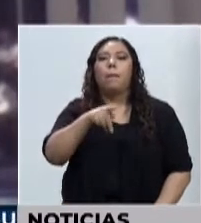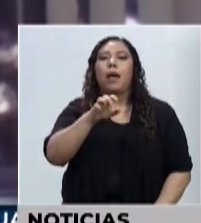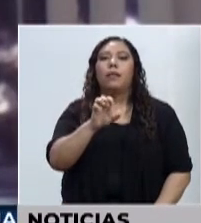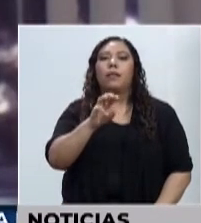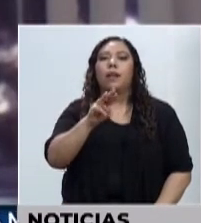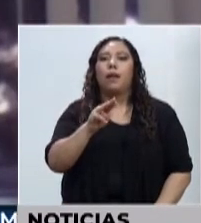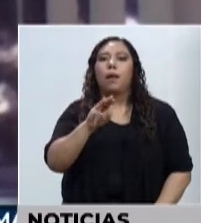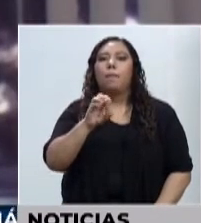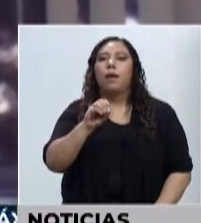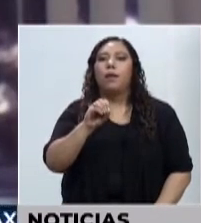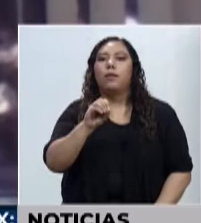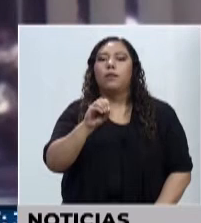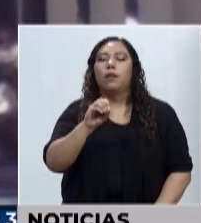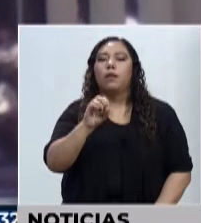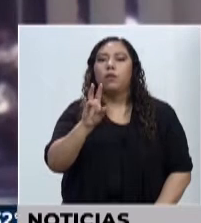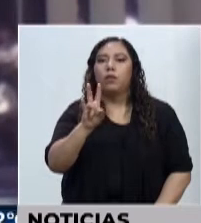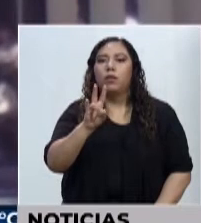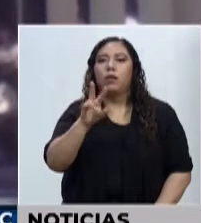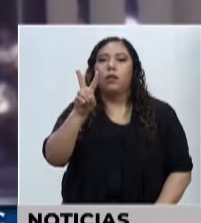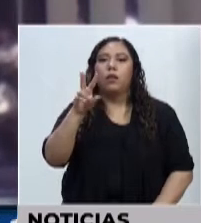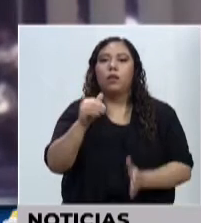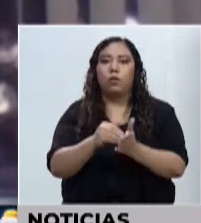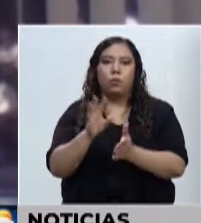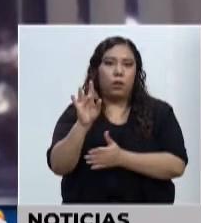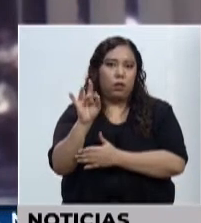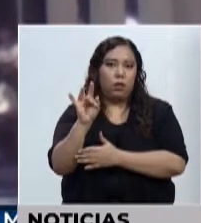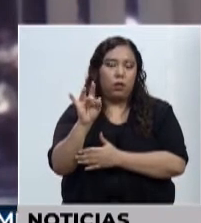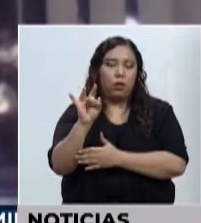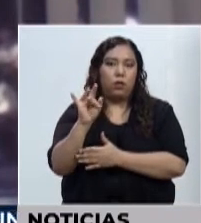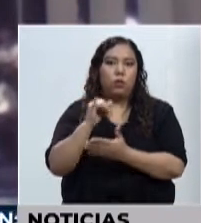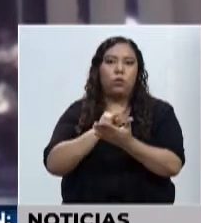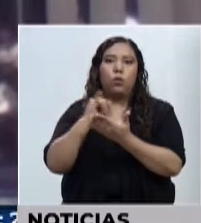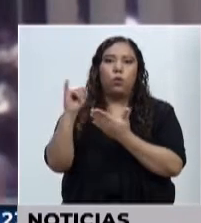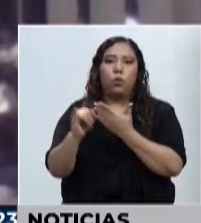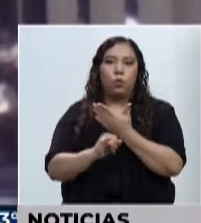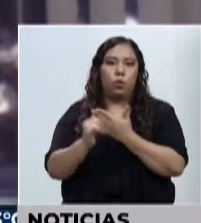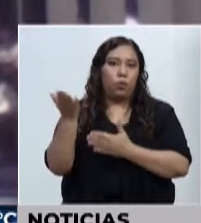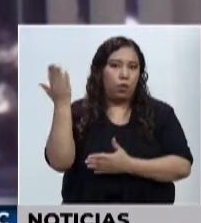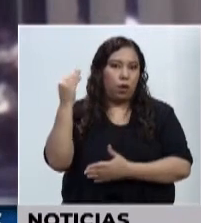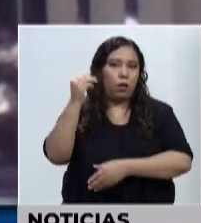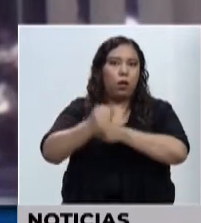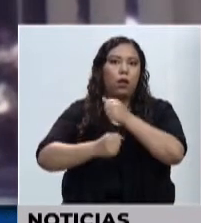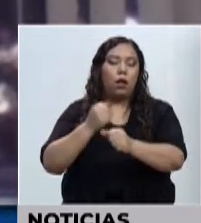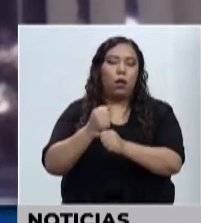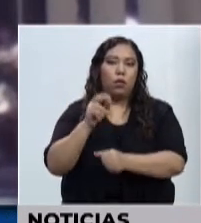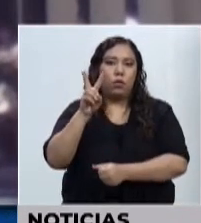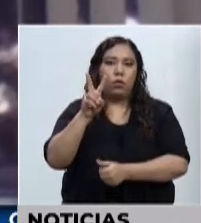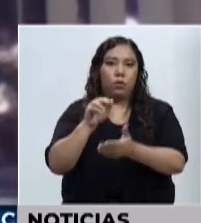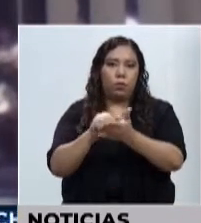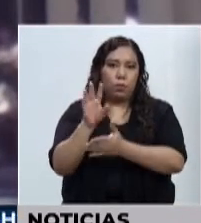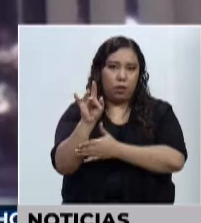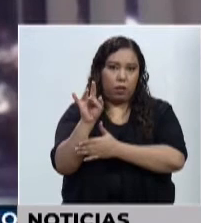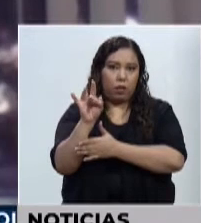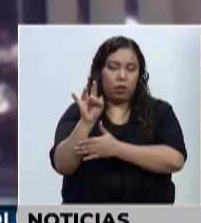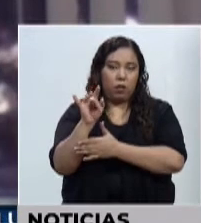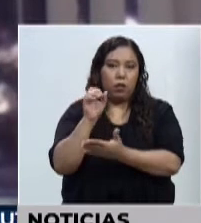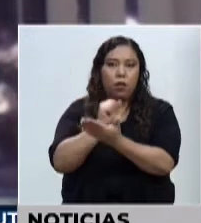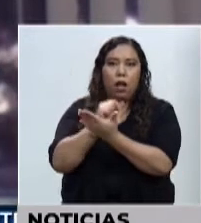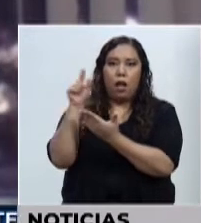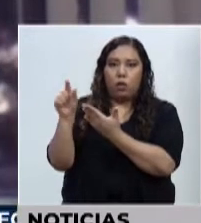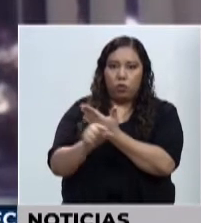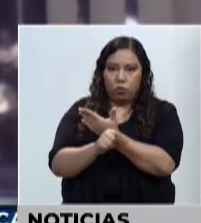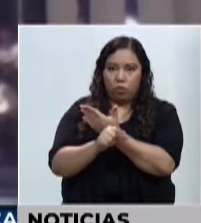019 del 2018, de julio del 2018, e inmediatamente posteriormente a esto, en agosto,